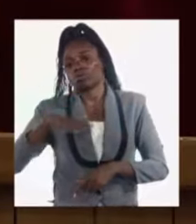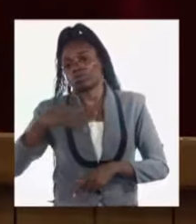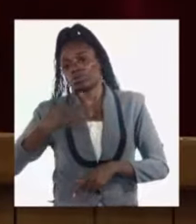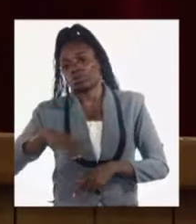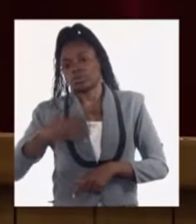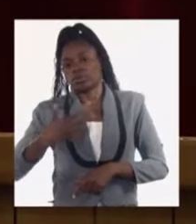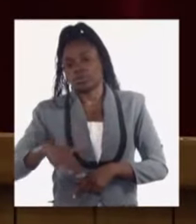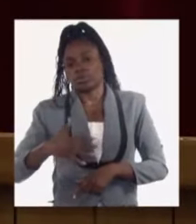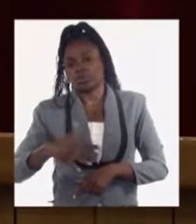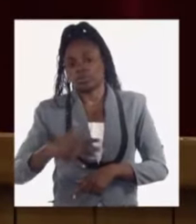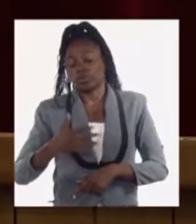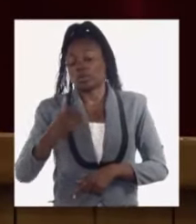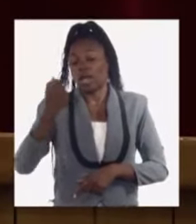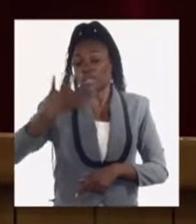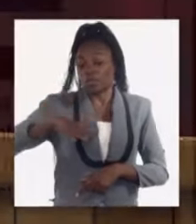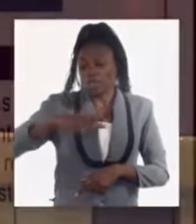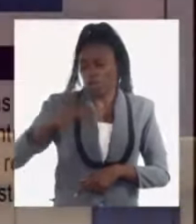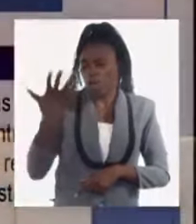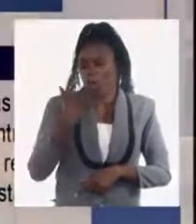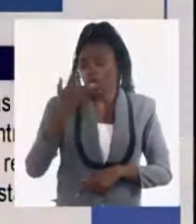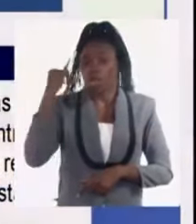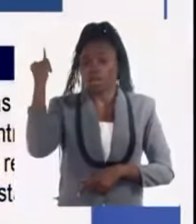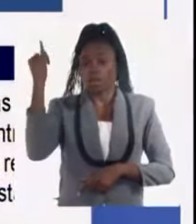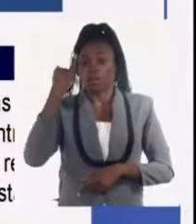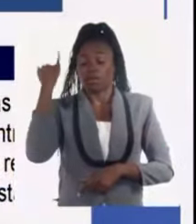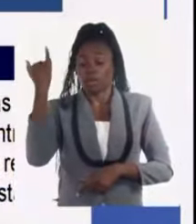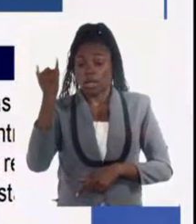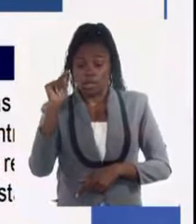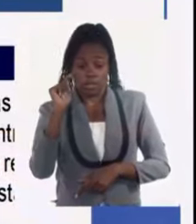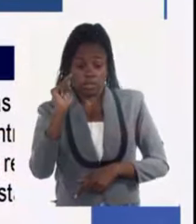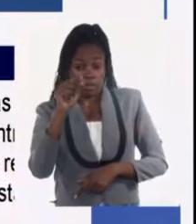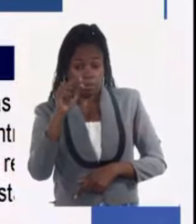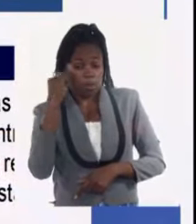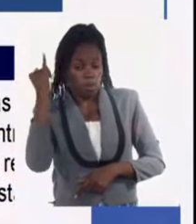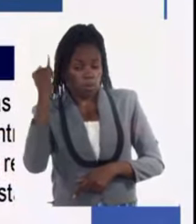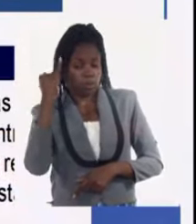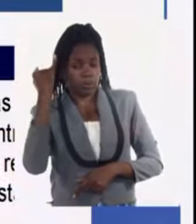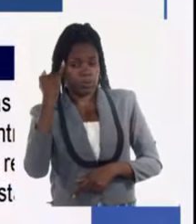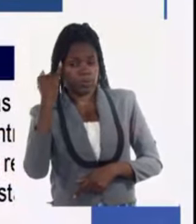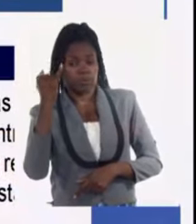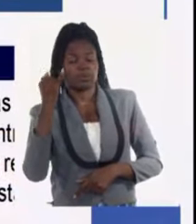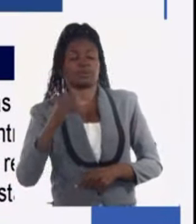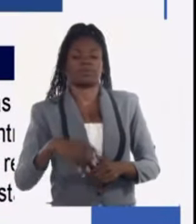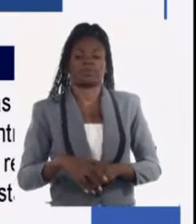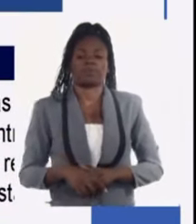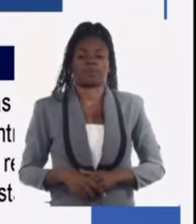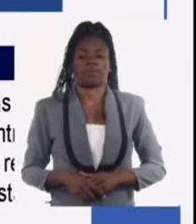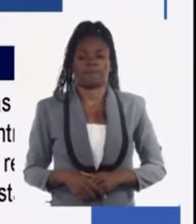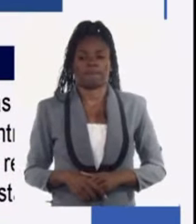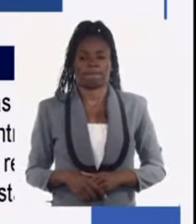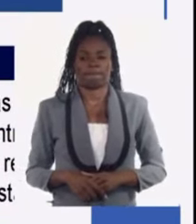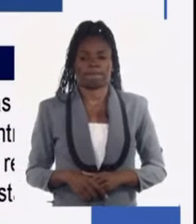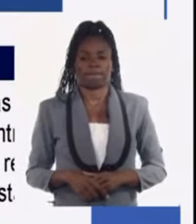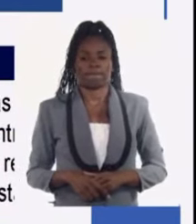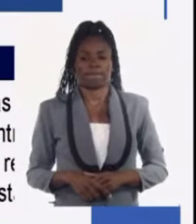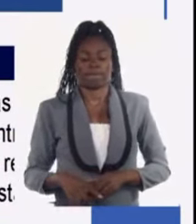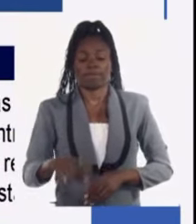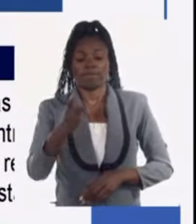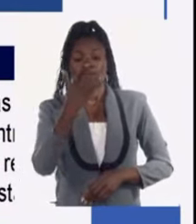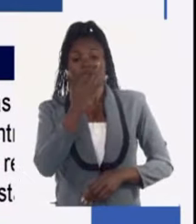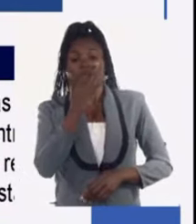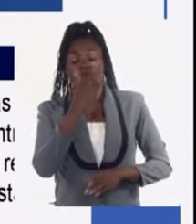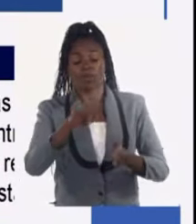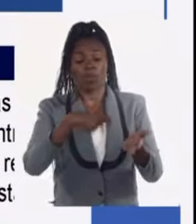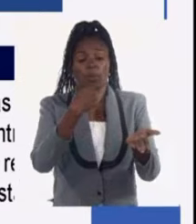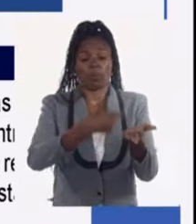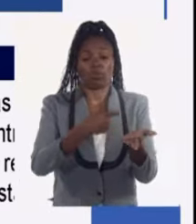El incremento de los precios internacionales que es lo que le llamamos la inflación inducida que ahora lo vamos a ilustrar. El déficit del presupuesto del